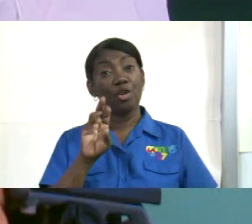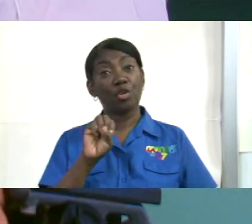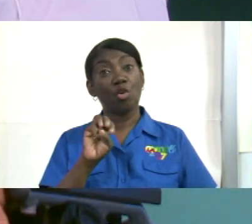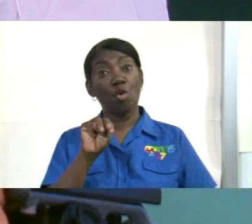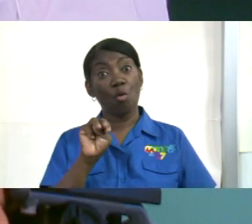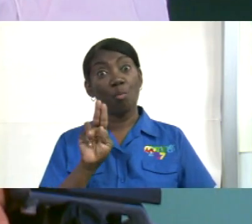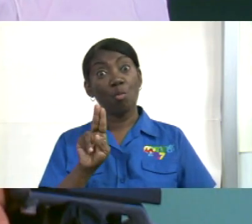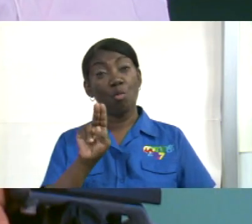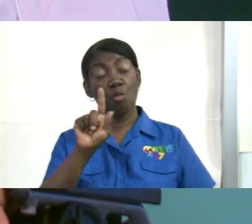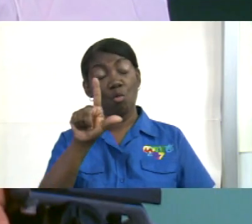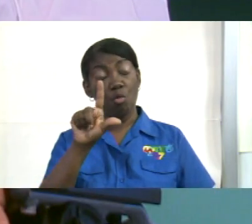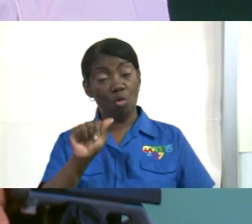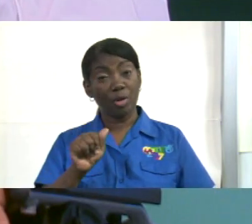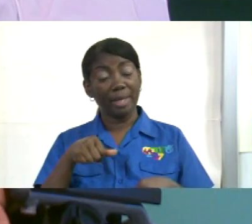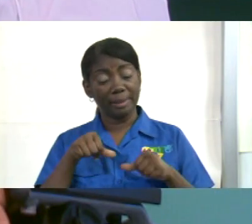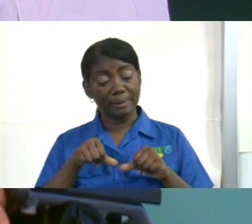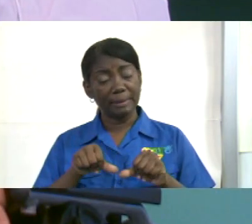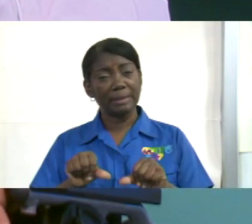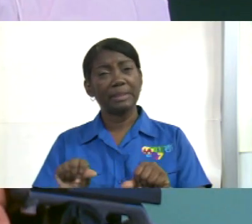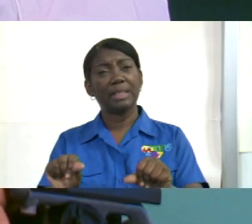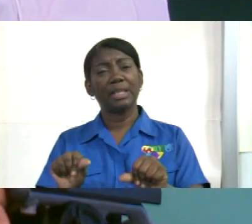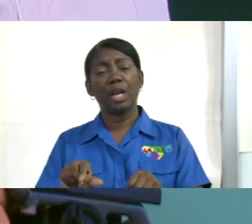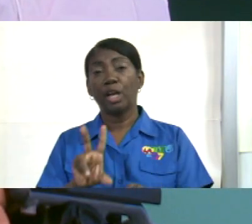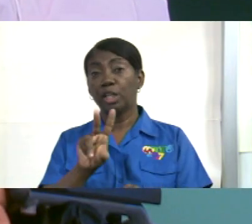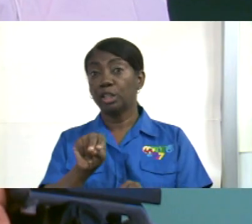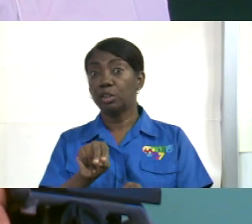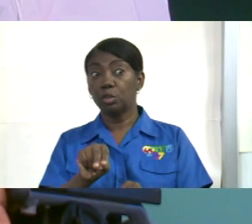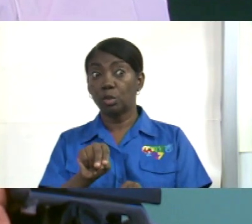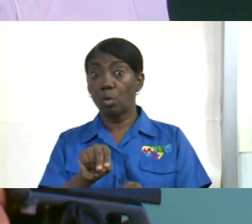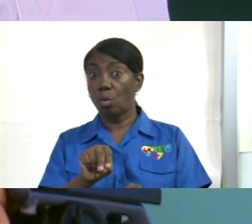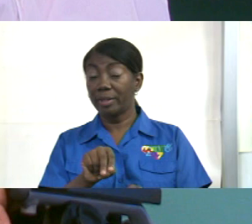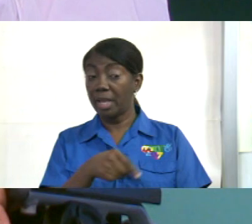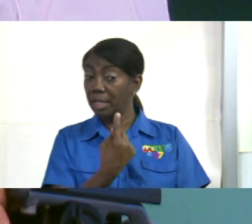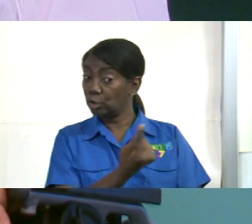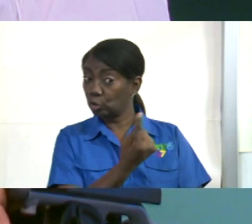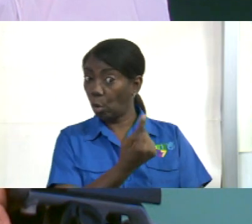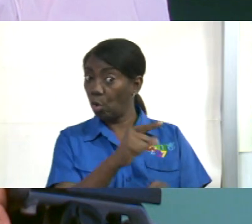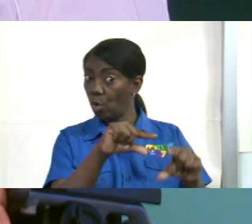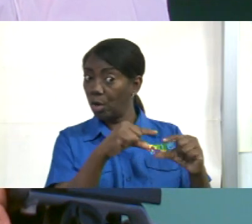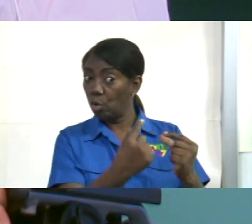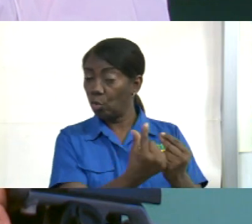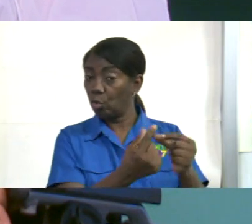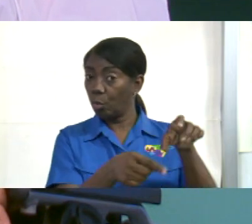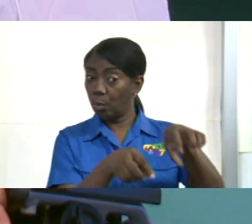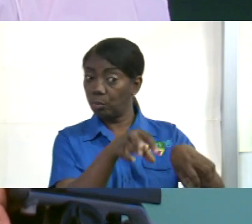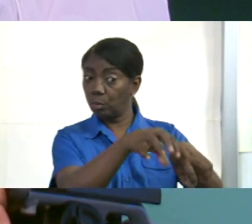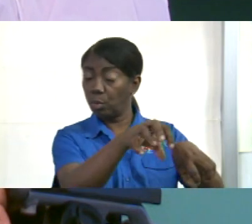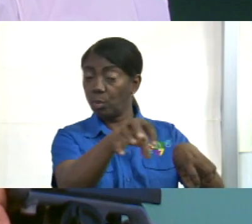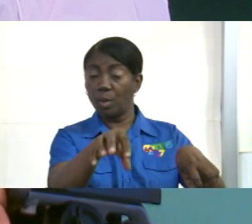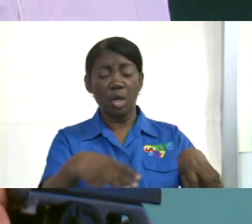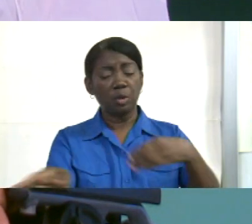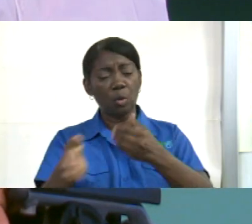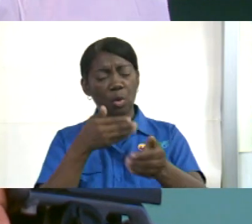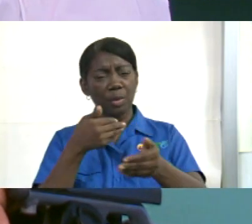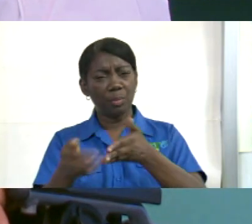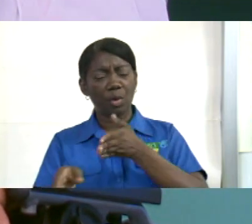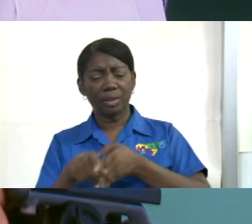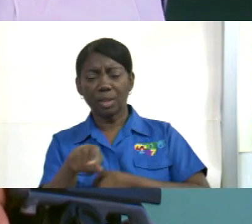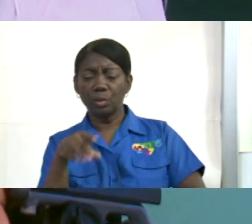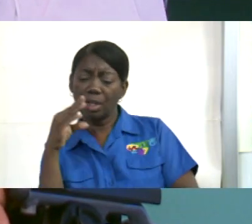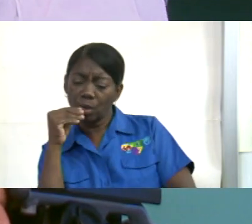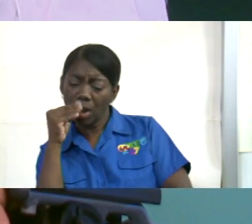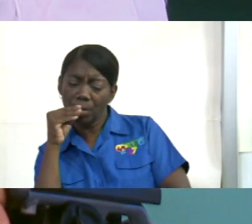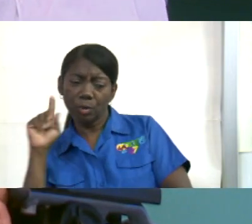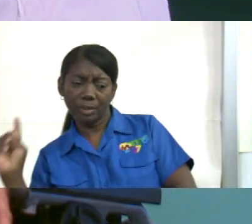salga adelante y no abandone a los grupos. Aunque usted dice, aunque no hable, pero usted está allí. No,